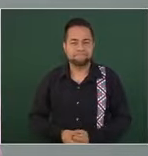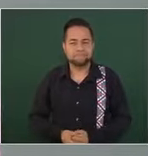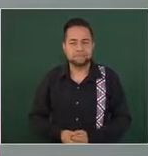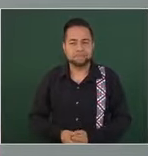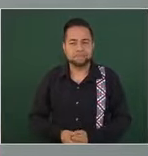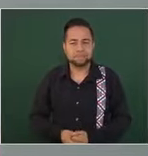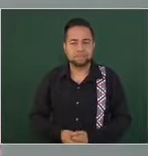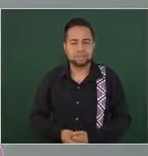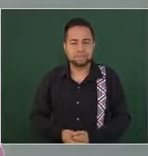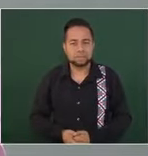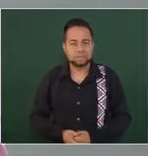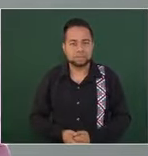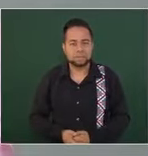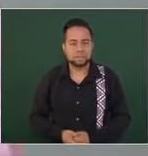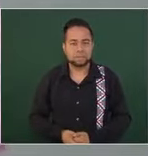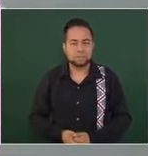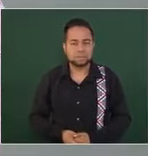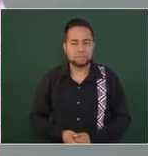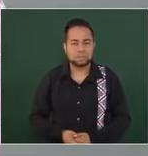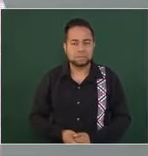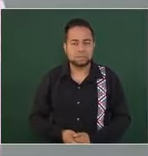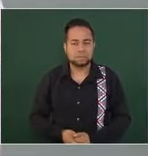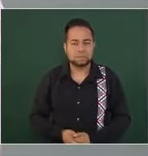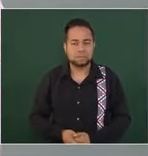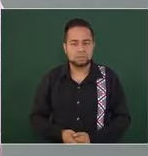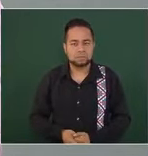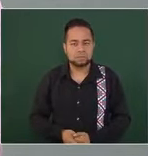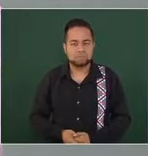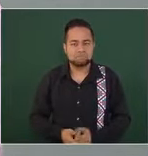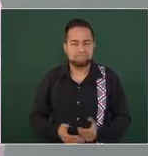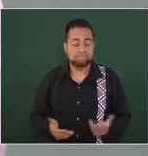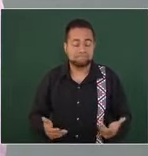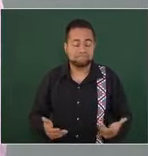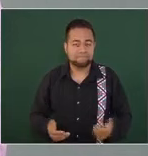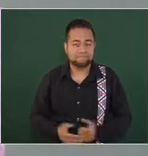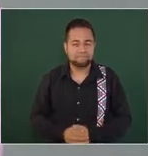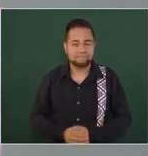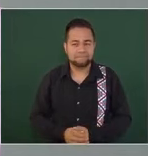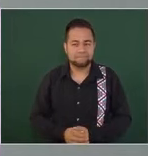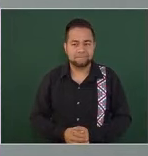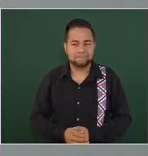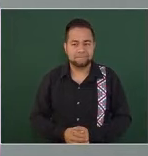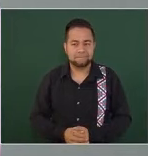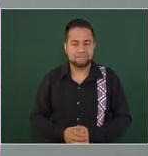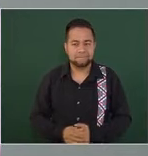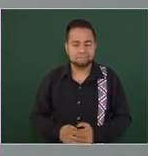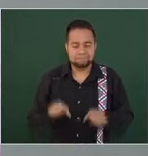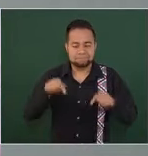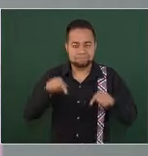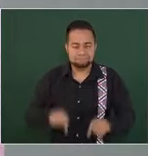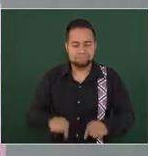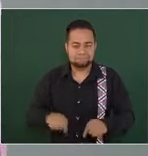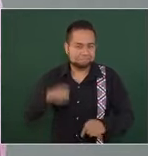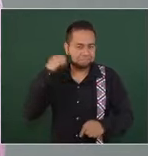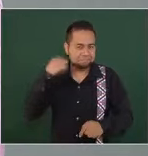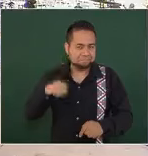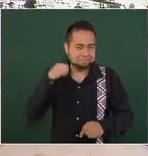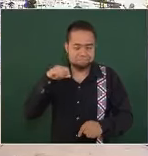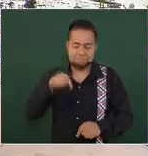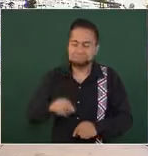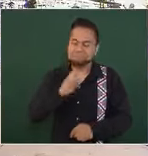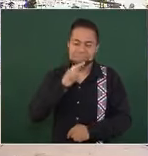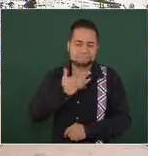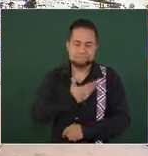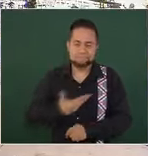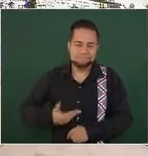la otra pues aquí estamos en la tierra del mejor presidente de México Benito